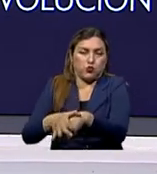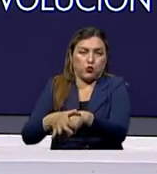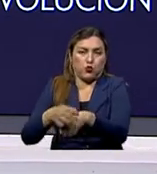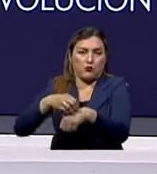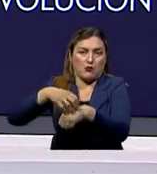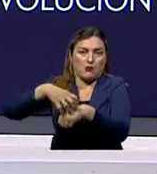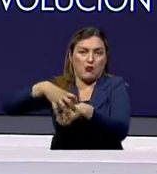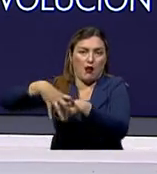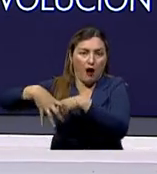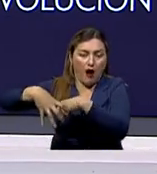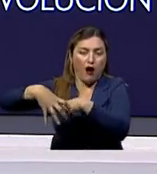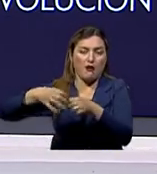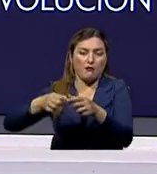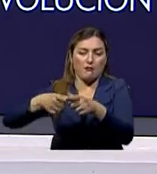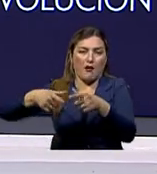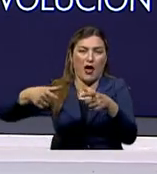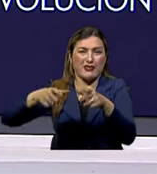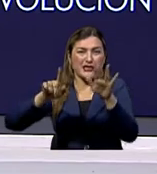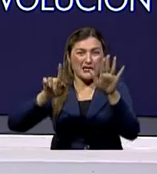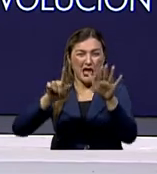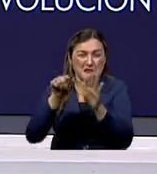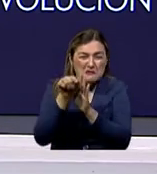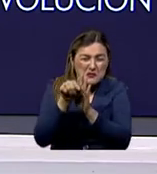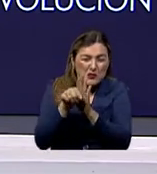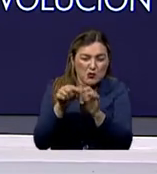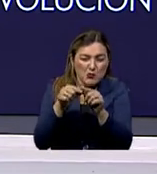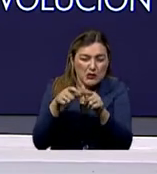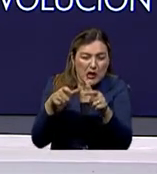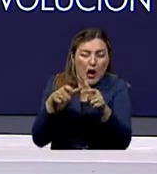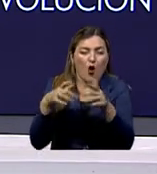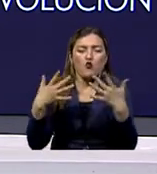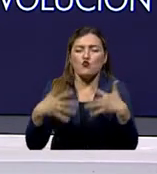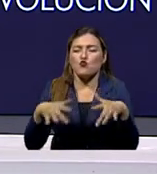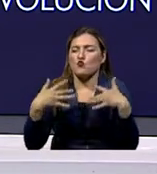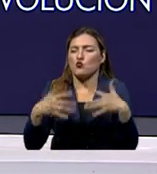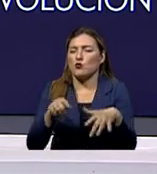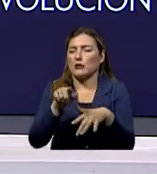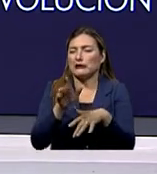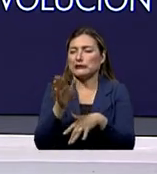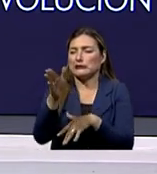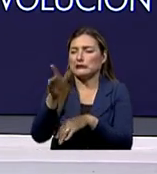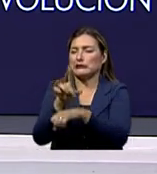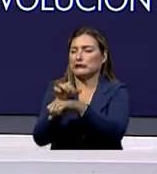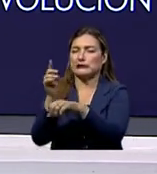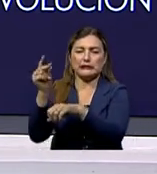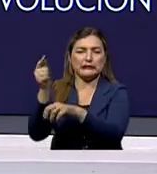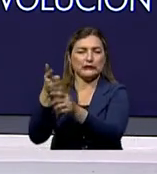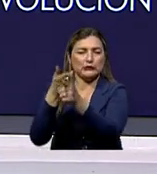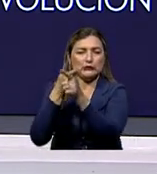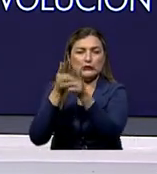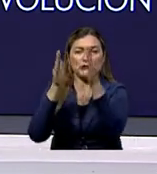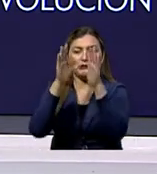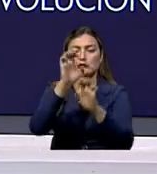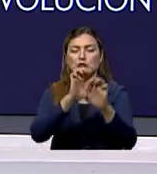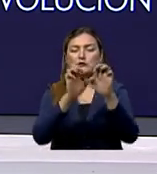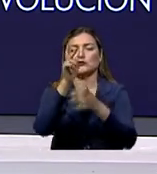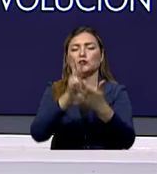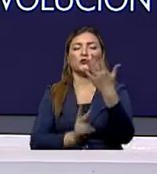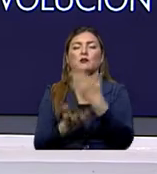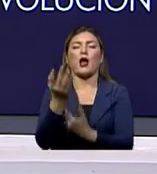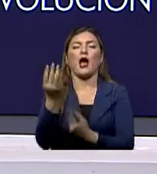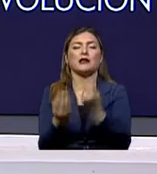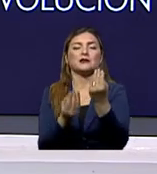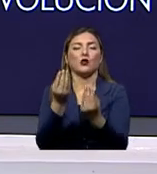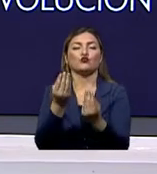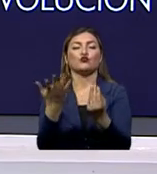crecimiento mayor a 6 milímetros, pues nos llama la atención y obviamente deberíamos acudir al especialista para que nos diga qué deberíamos hacer